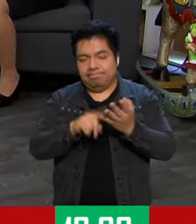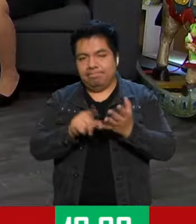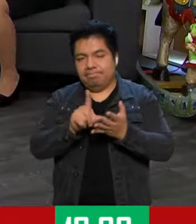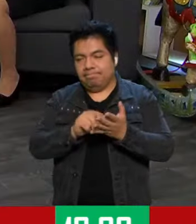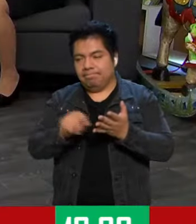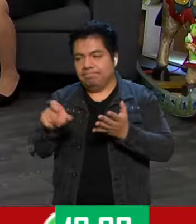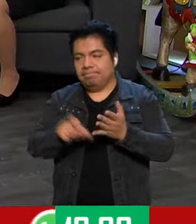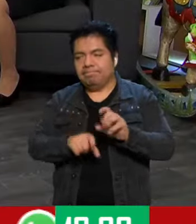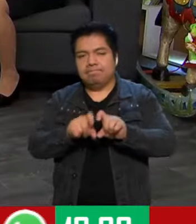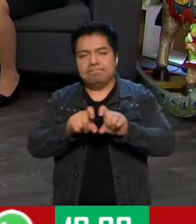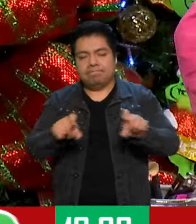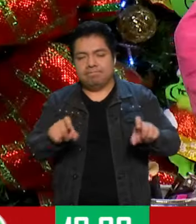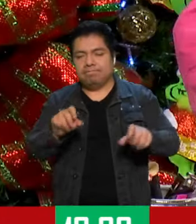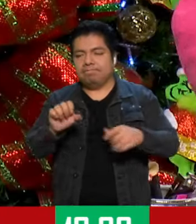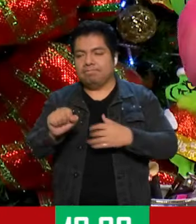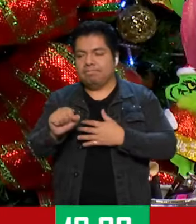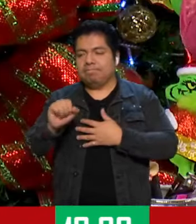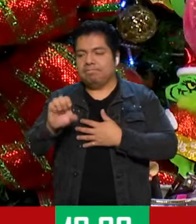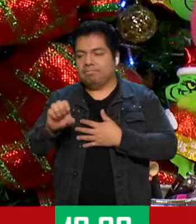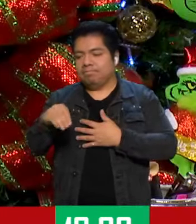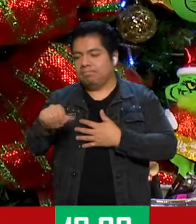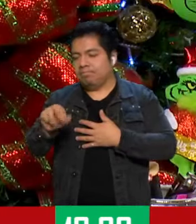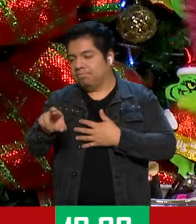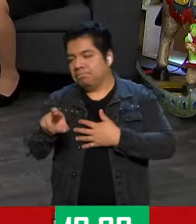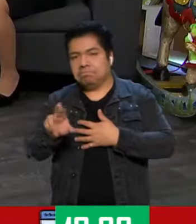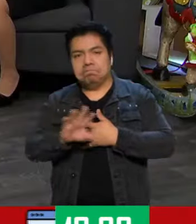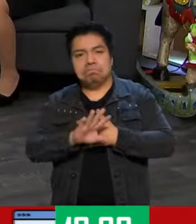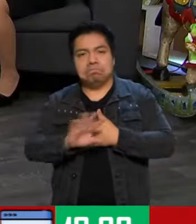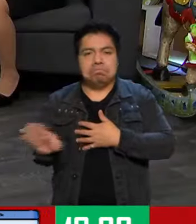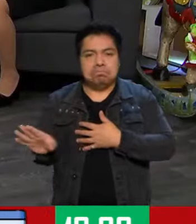están? CEMAR. ¿CEMAR? CEMAR. Facilito. Un aplauso.